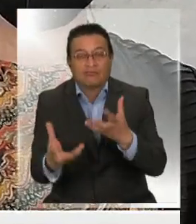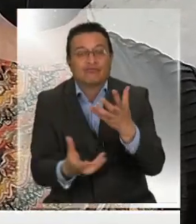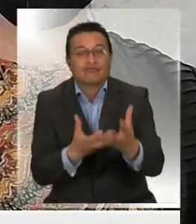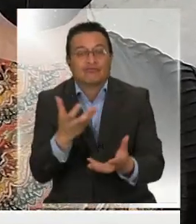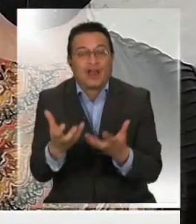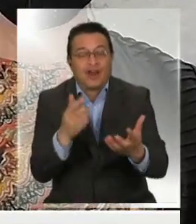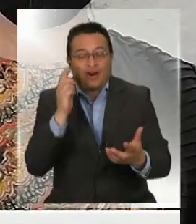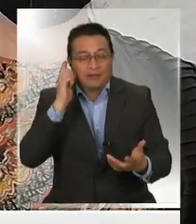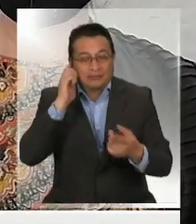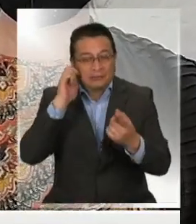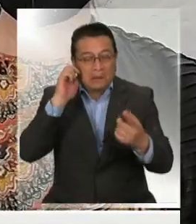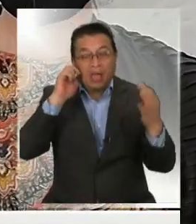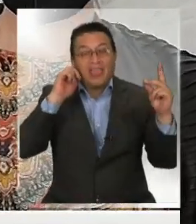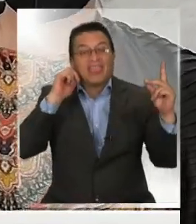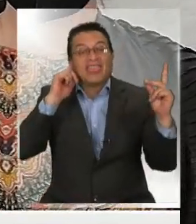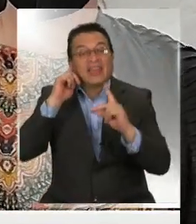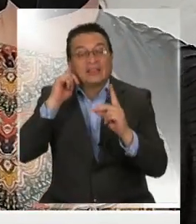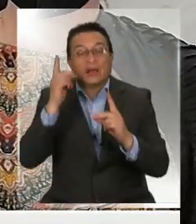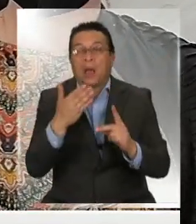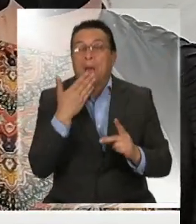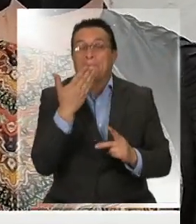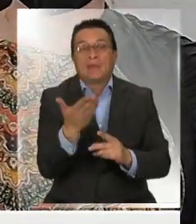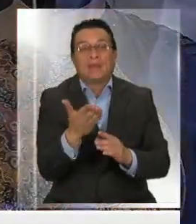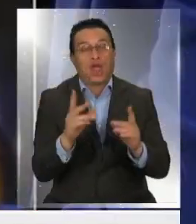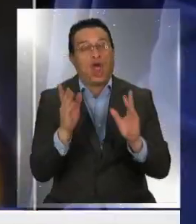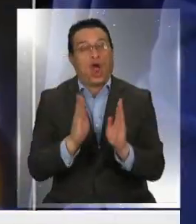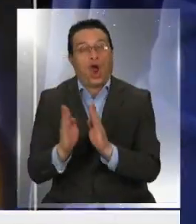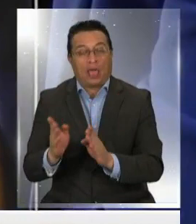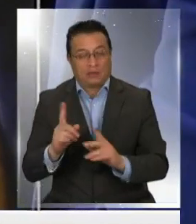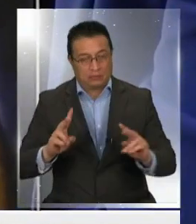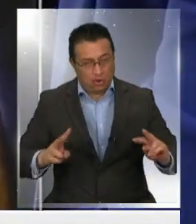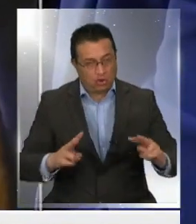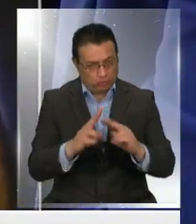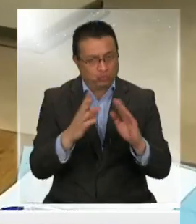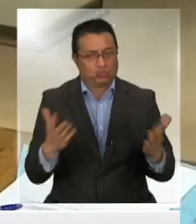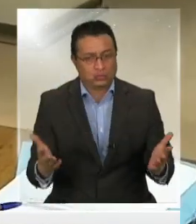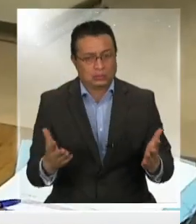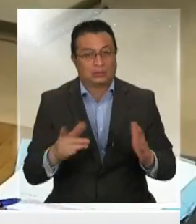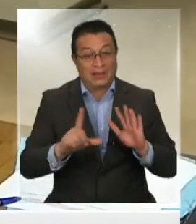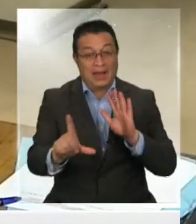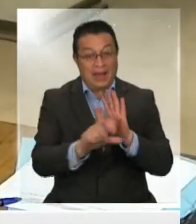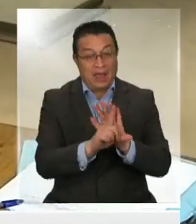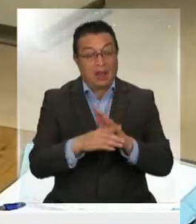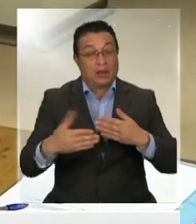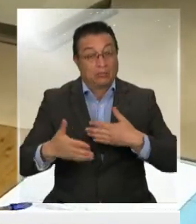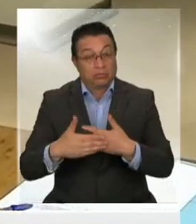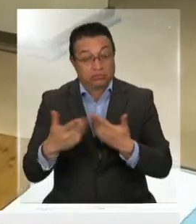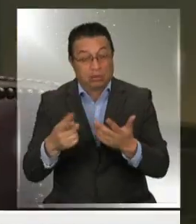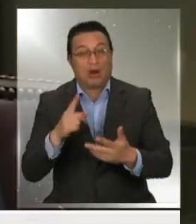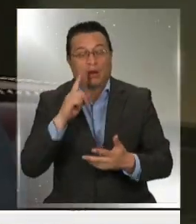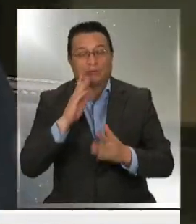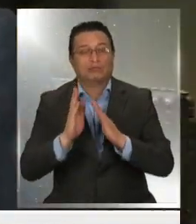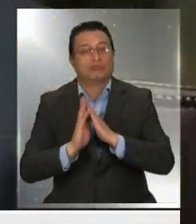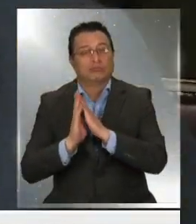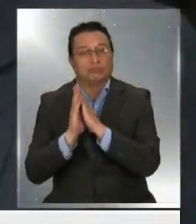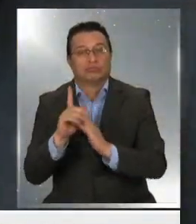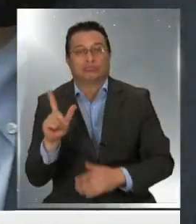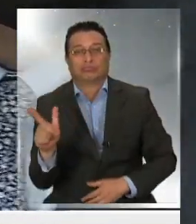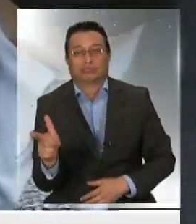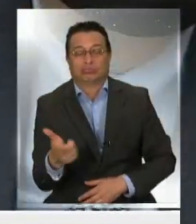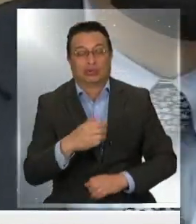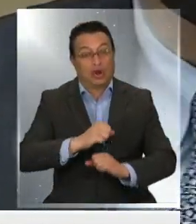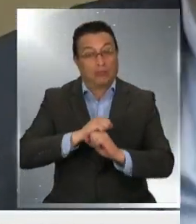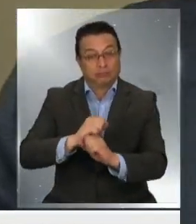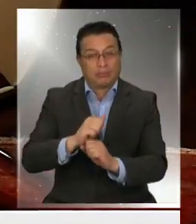discursos de la derecha de pedir orden. El orden se construye. Pero lo cierto es que hoy la ley de indultos duerme en el Senado a la espera de que la oposición